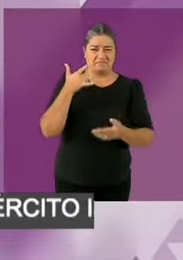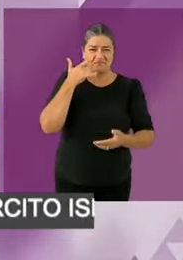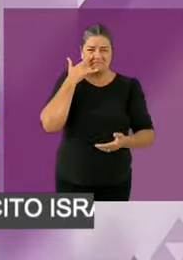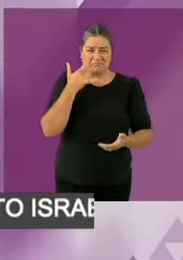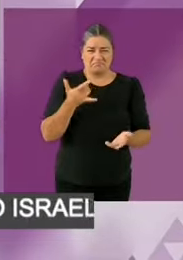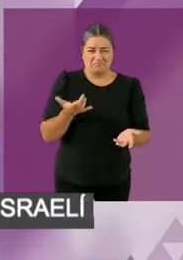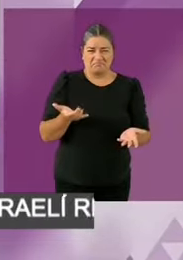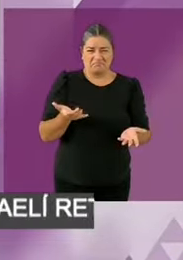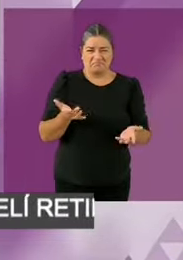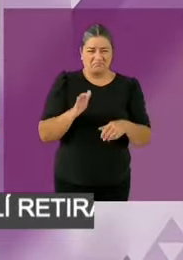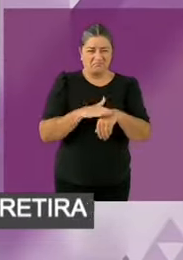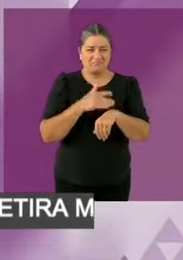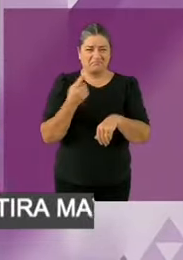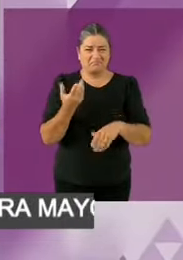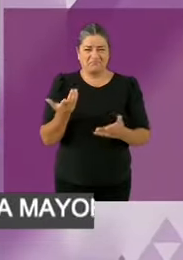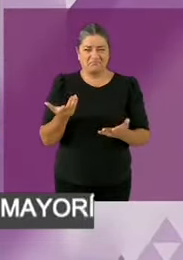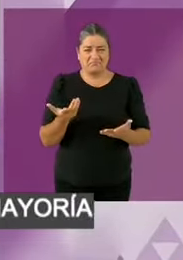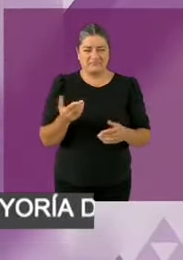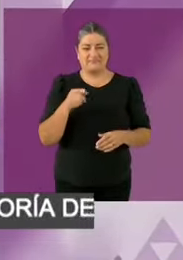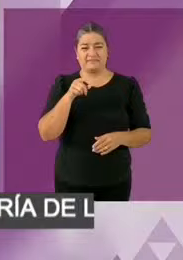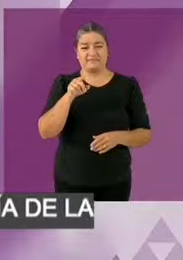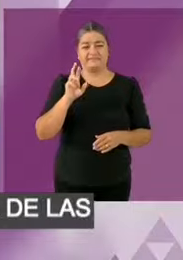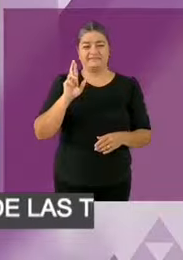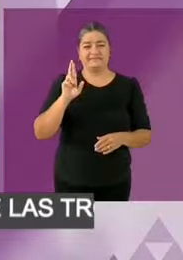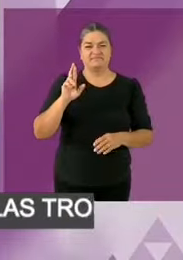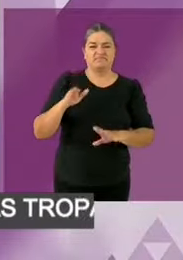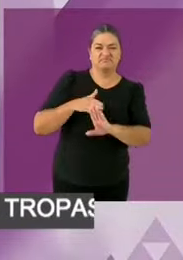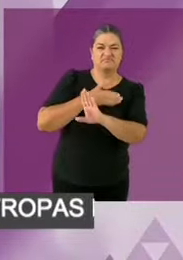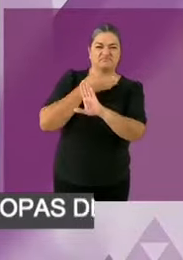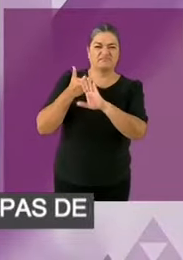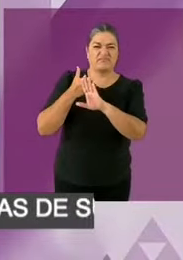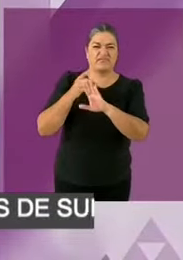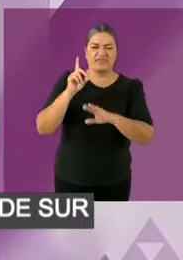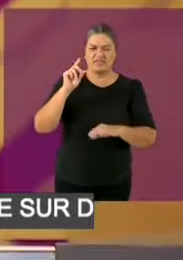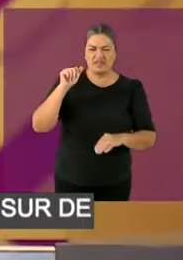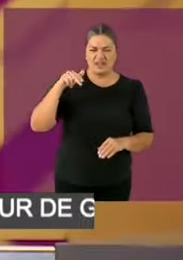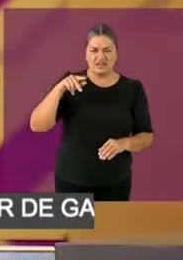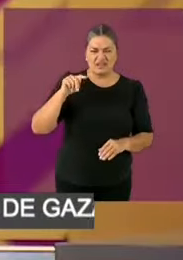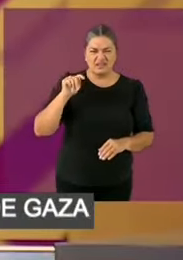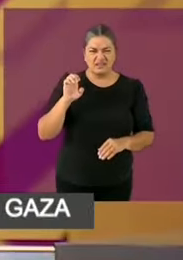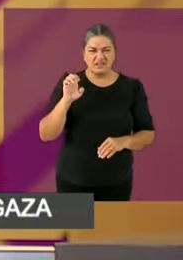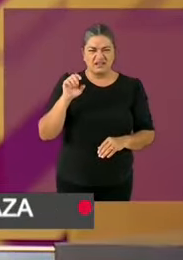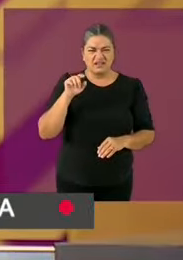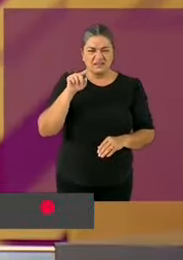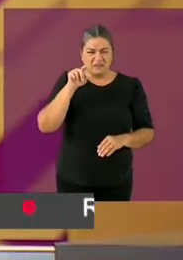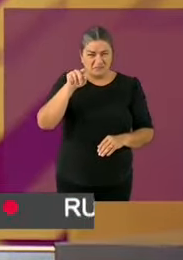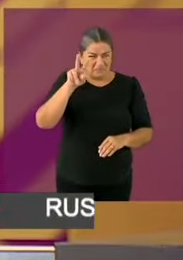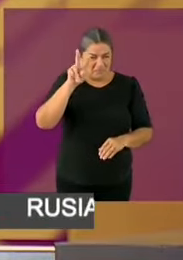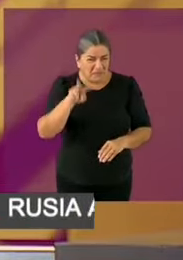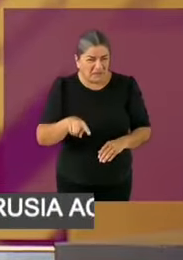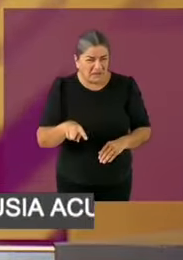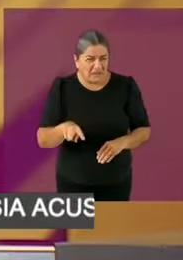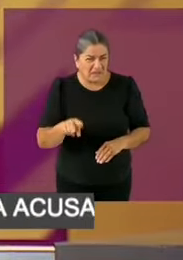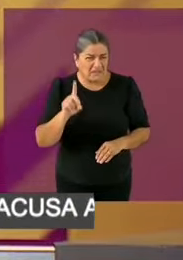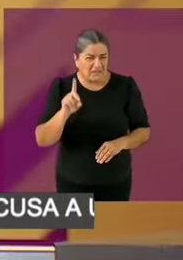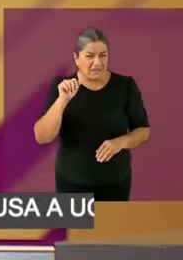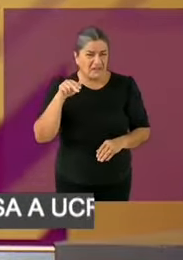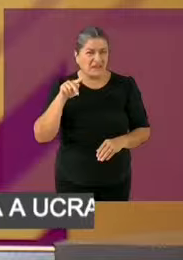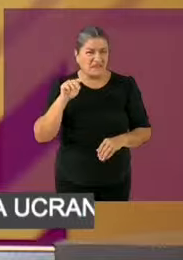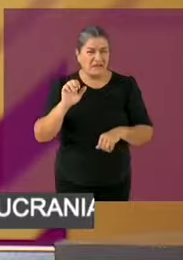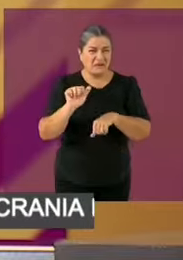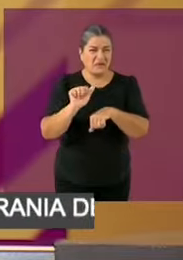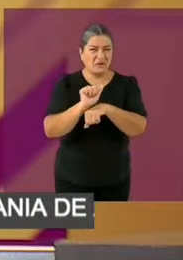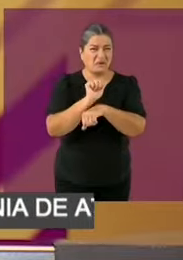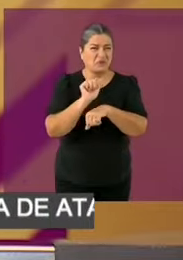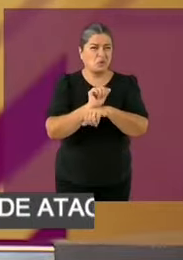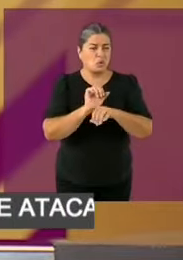nunca lo han visto ustedes con Lamborghinis, como el mejor amigo de Xochitl, Alito Moreno, que tiene un